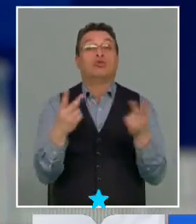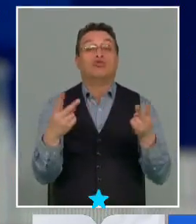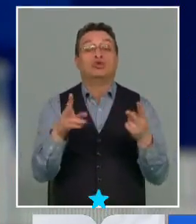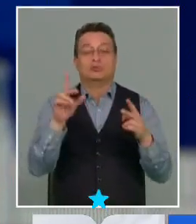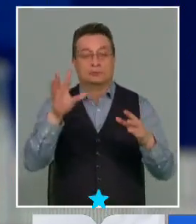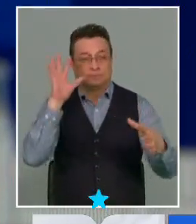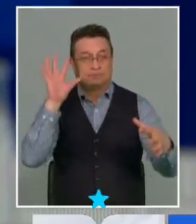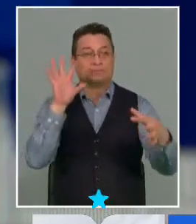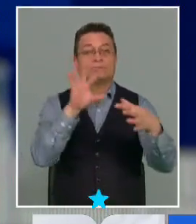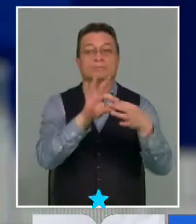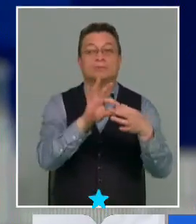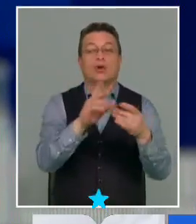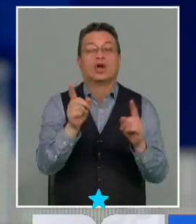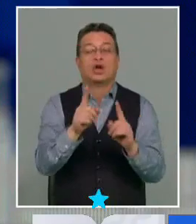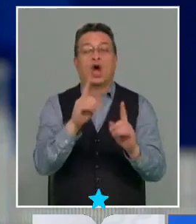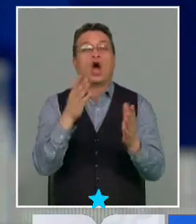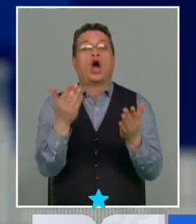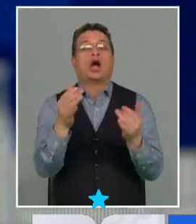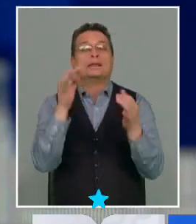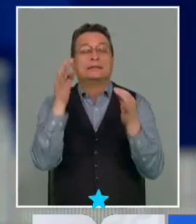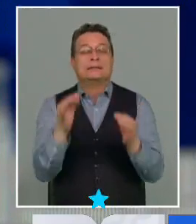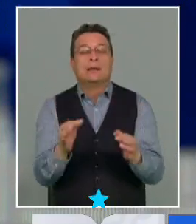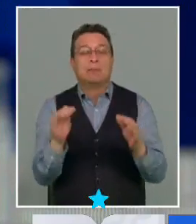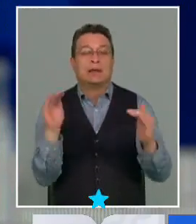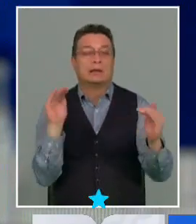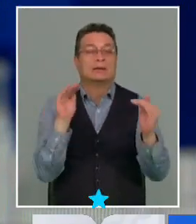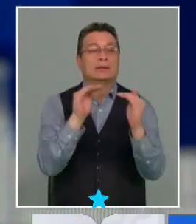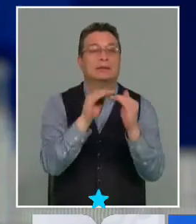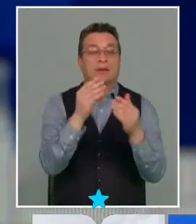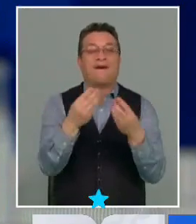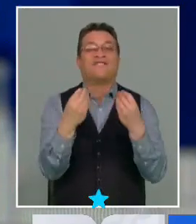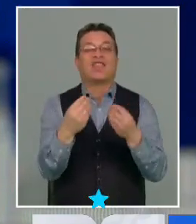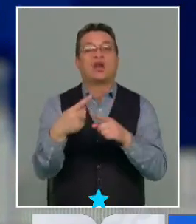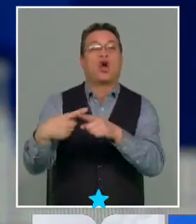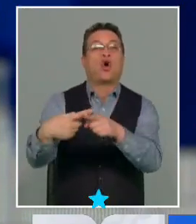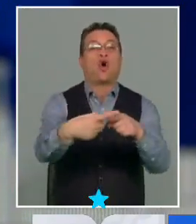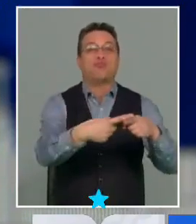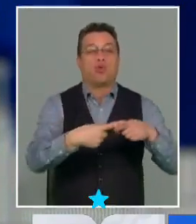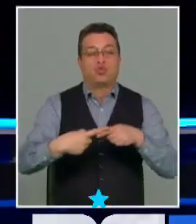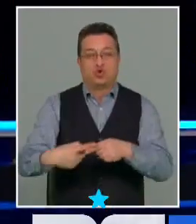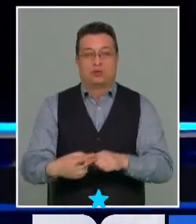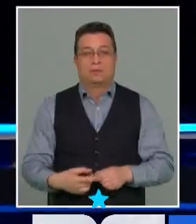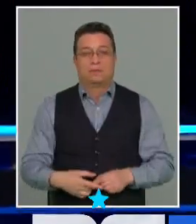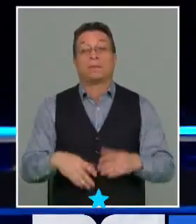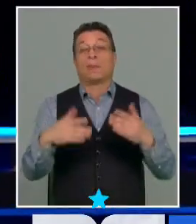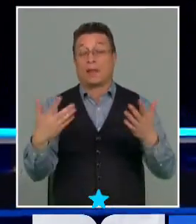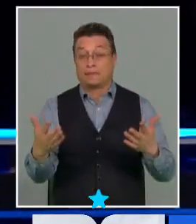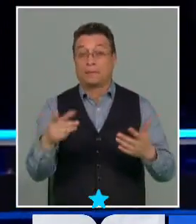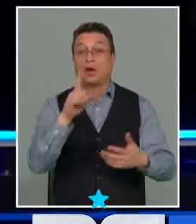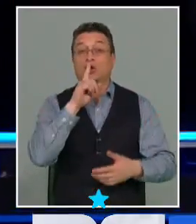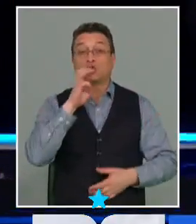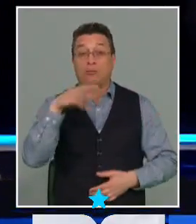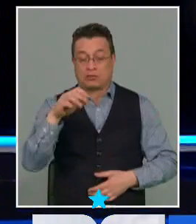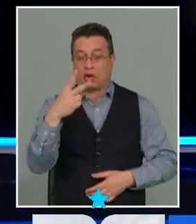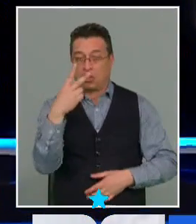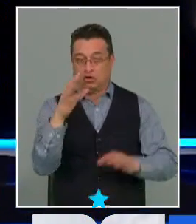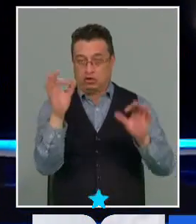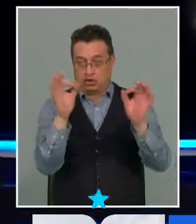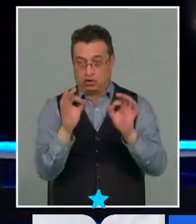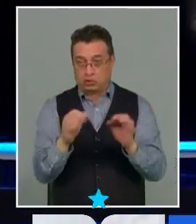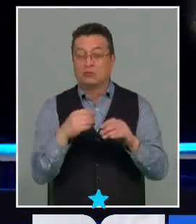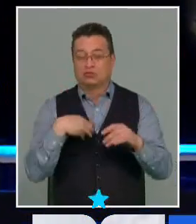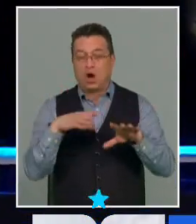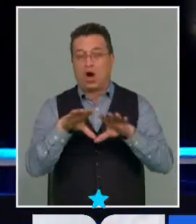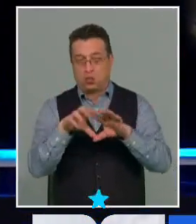estaban destinados no necesariamente a materias que apuntaban al bien común. Tomás. Sí, dos cosas a explicar. Uno, Marisol